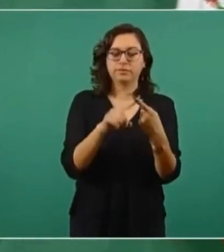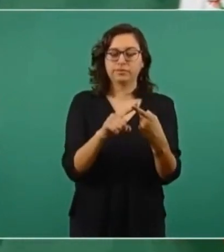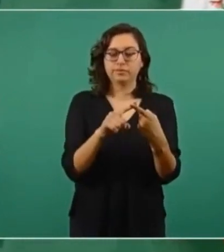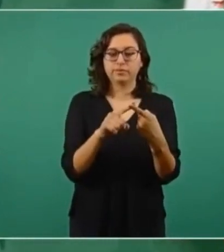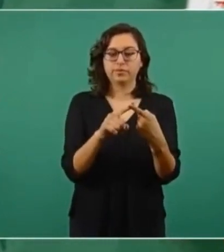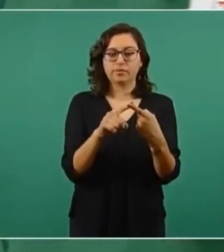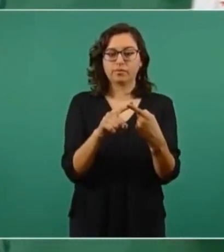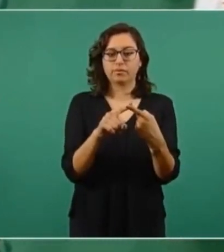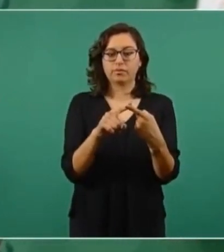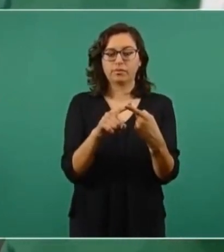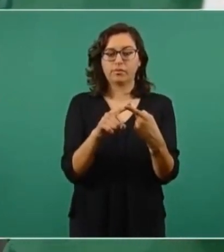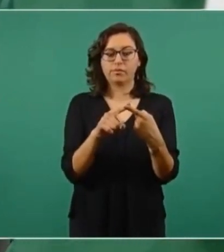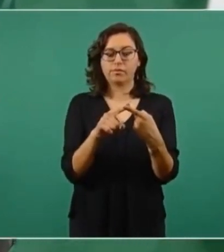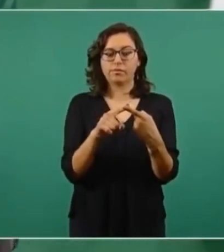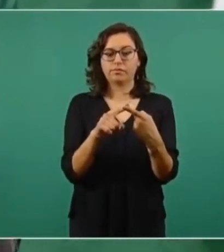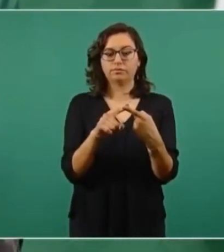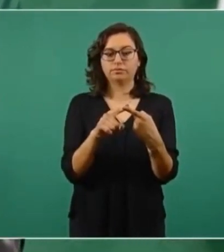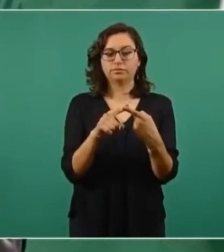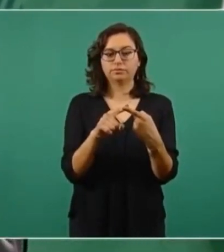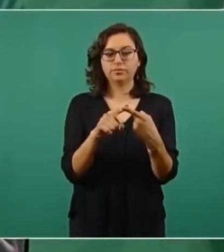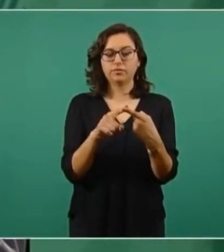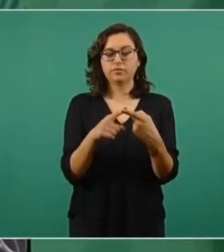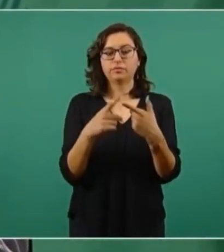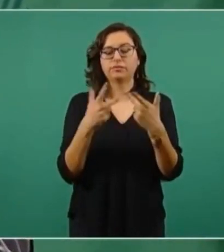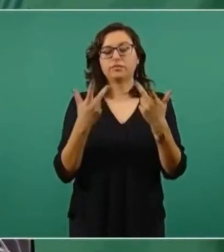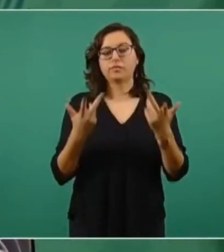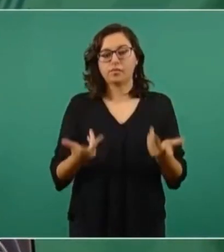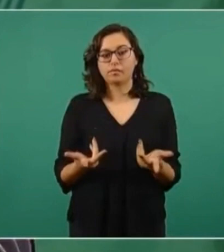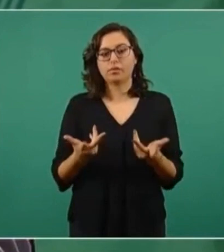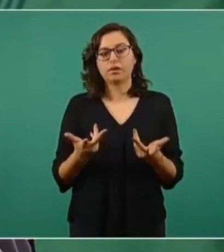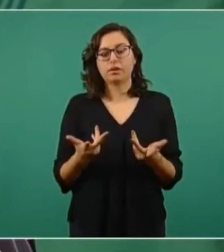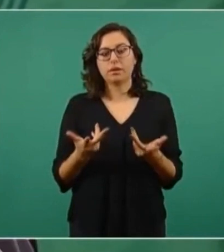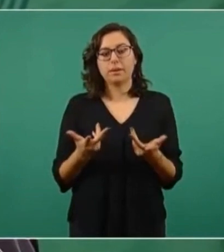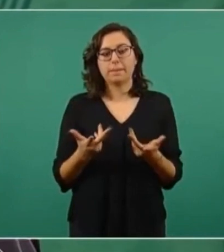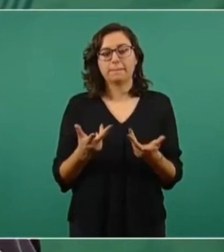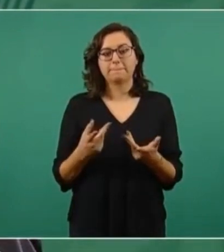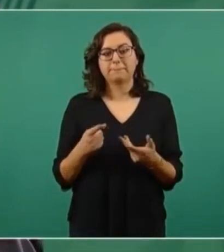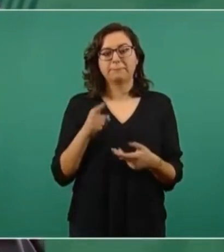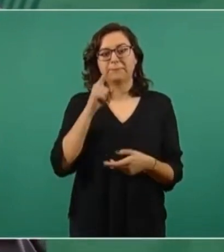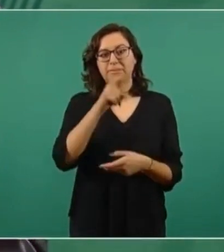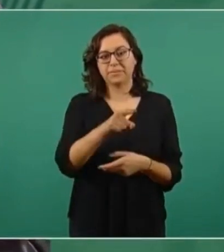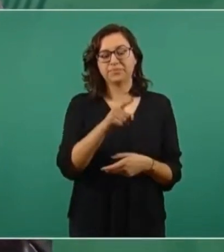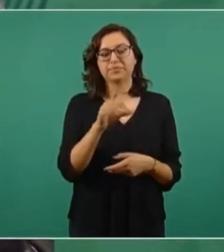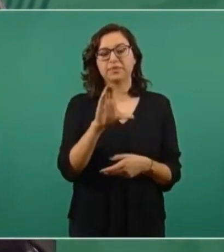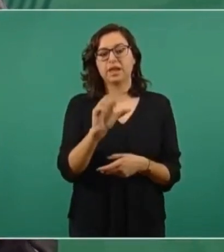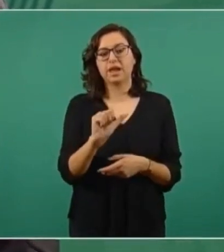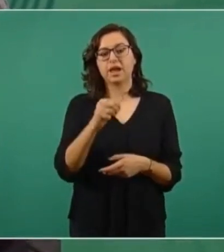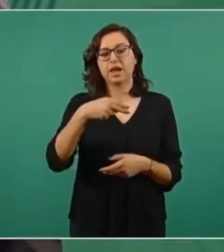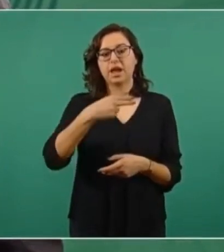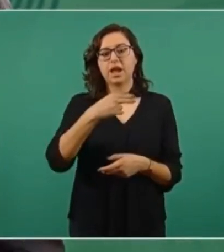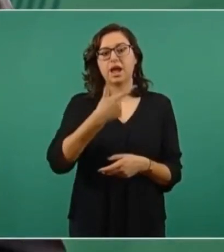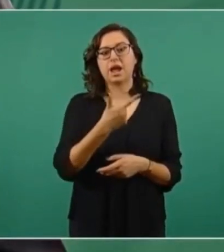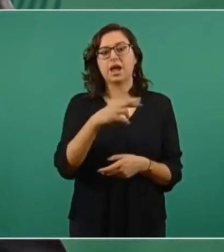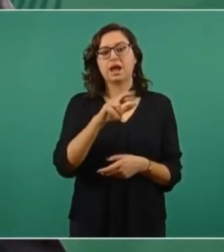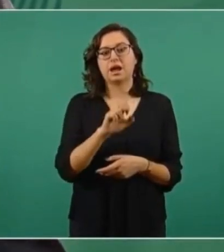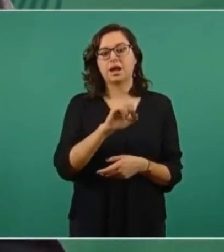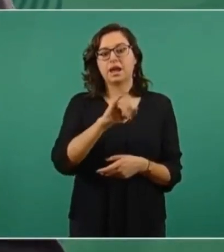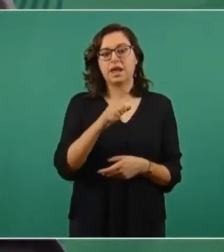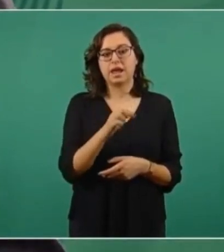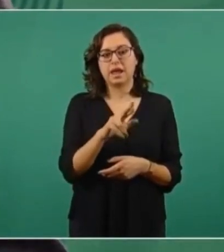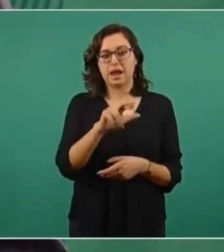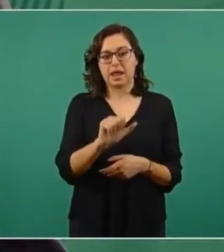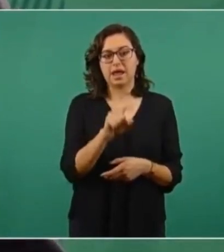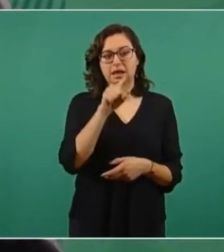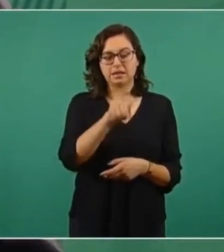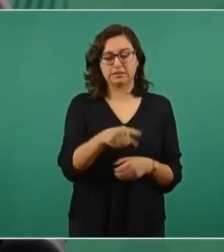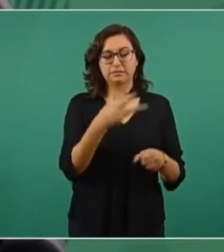un tren de refinación en Cangrejera para